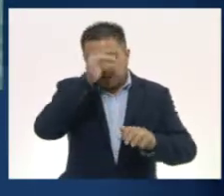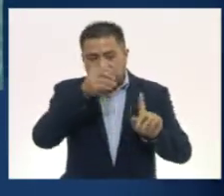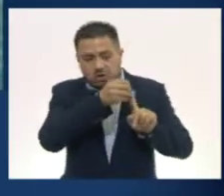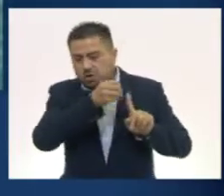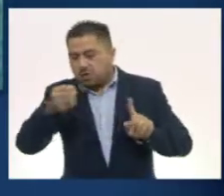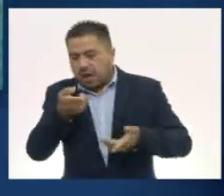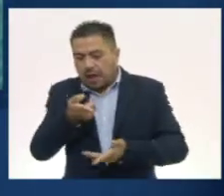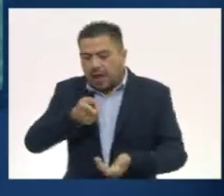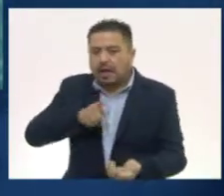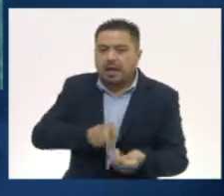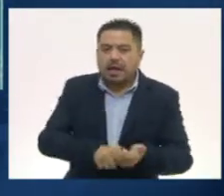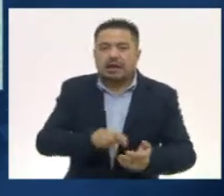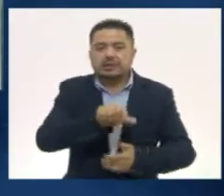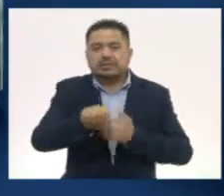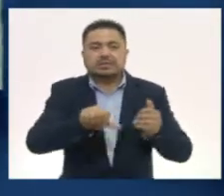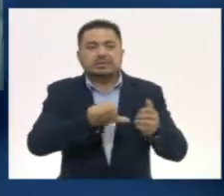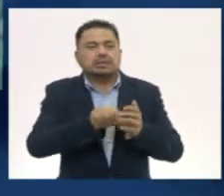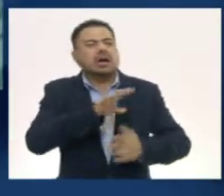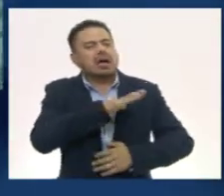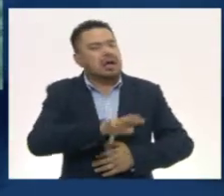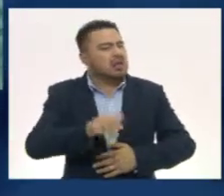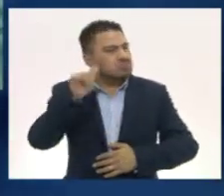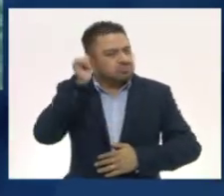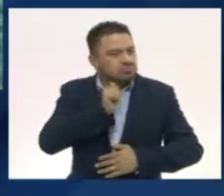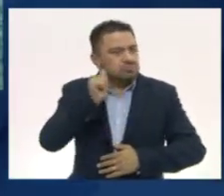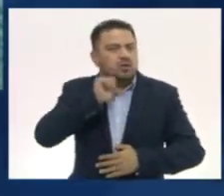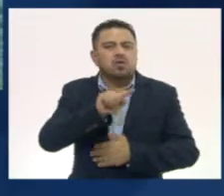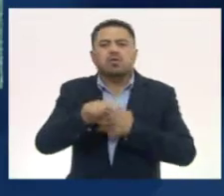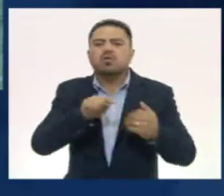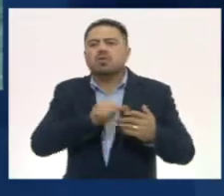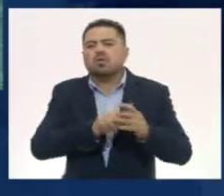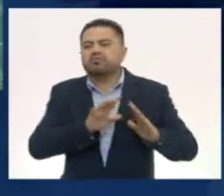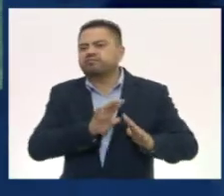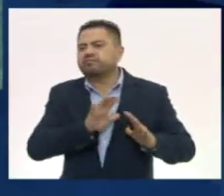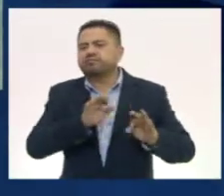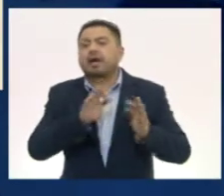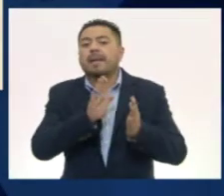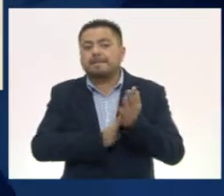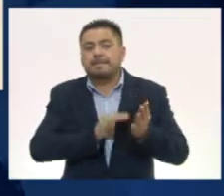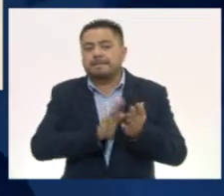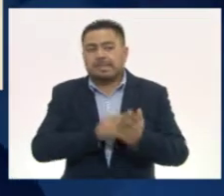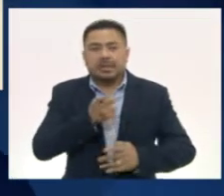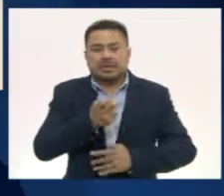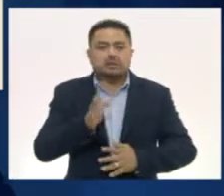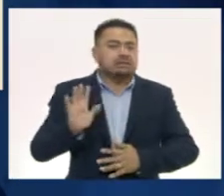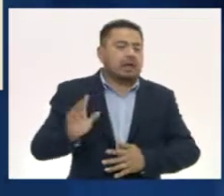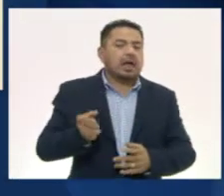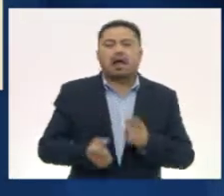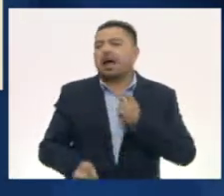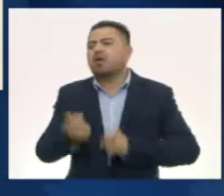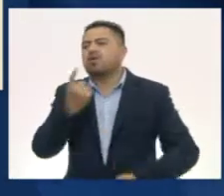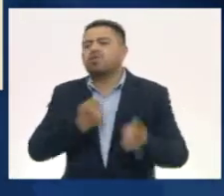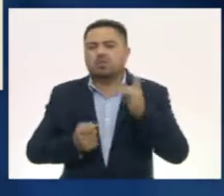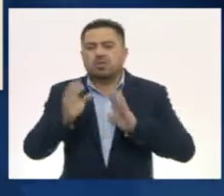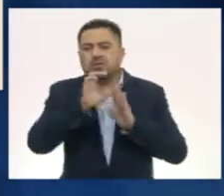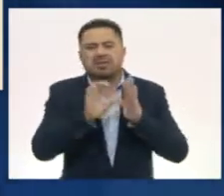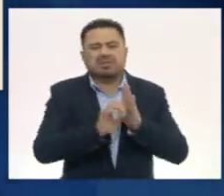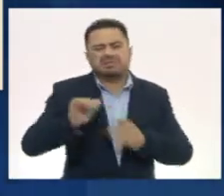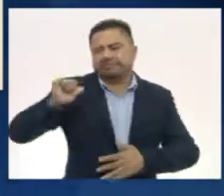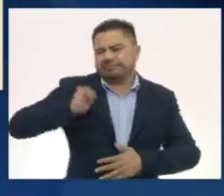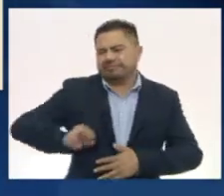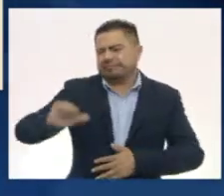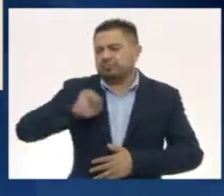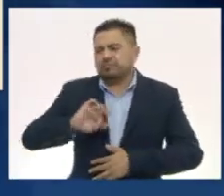interno, a partir del centro generalmente, el lugar de donde procedía el documento. En el caso de algunos códices prehispánicos,